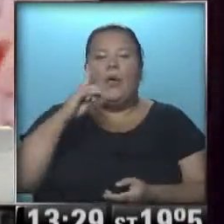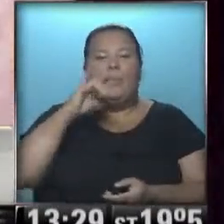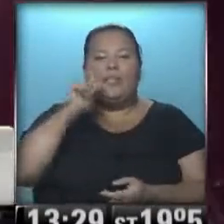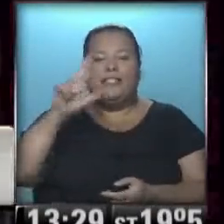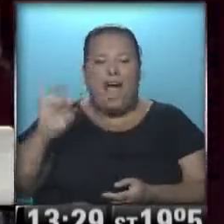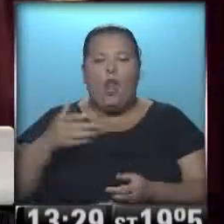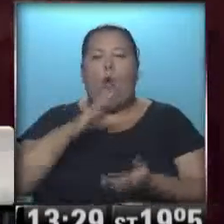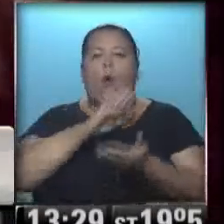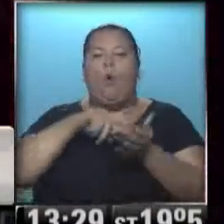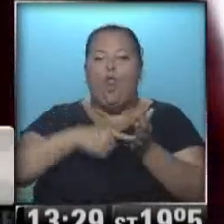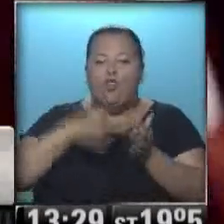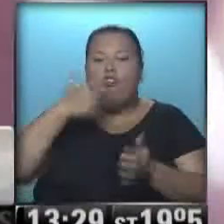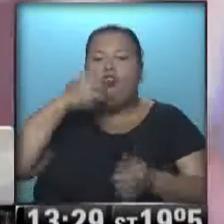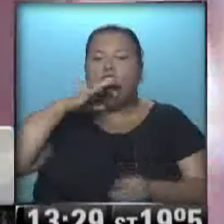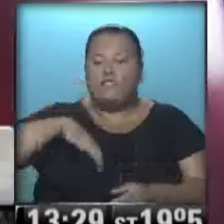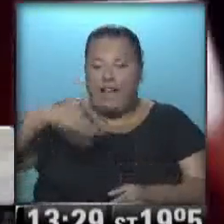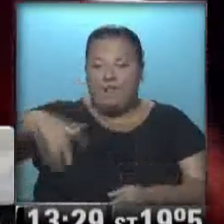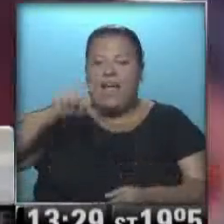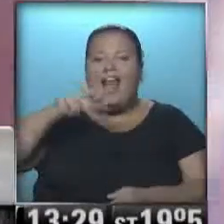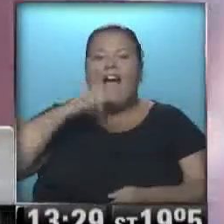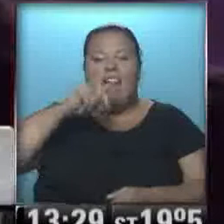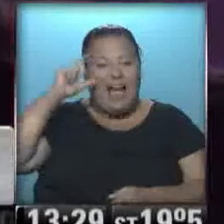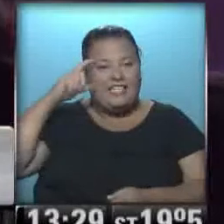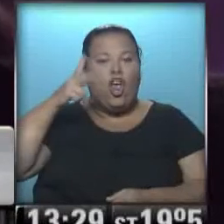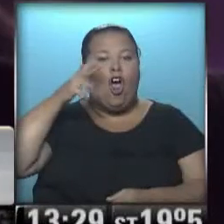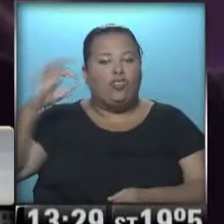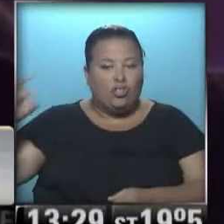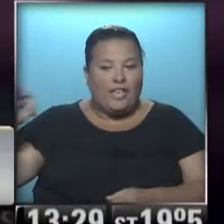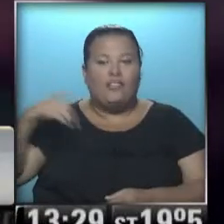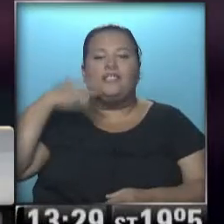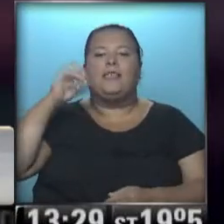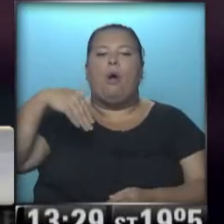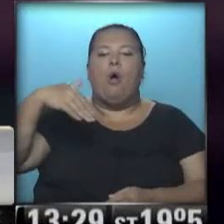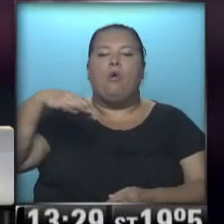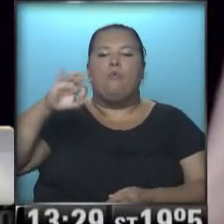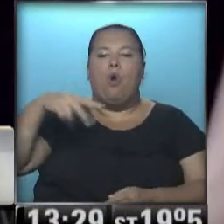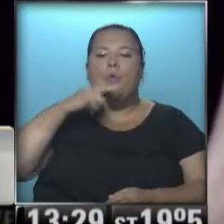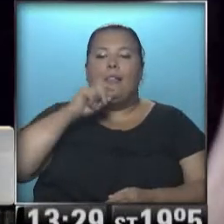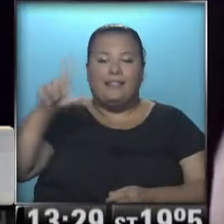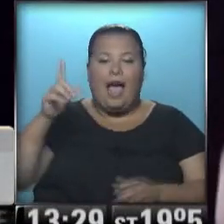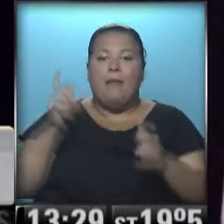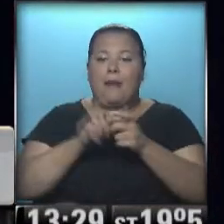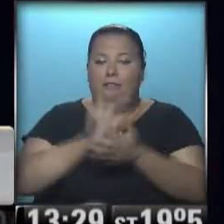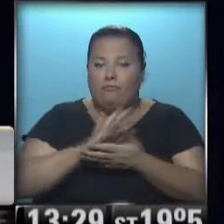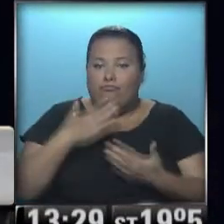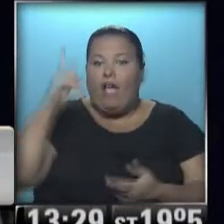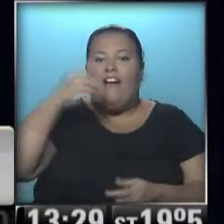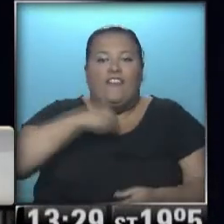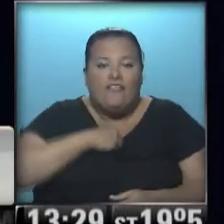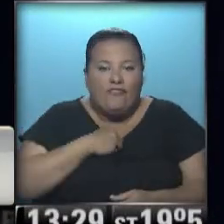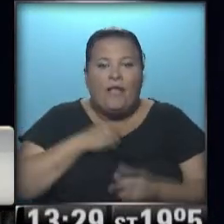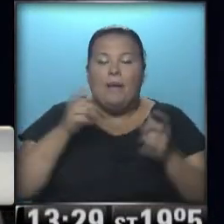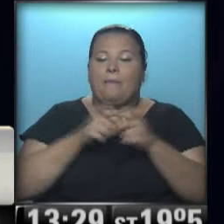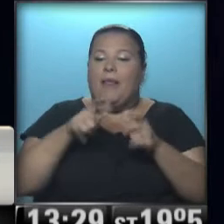Buenos Aires, Rojo Sangre, allí en la Valle al 800, en el Complejo Monumental. Una programación exquisita para los amantes del cine de